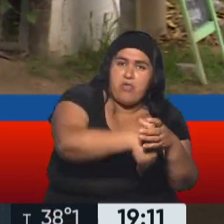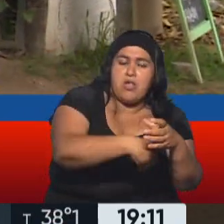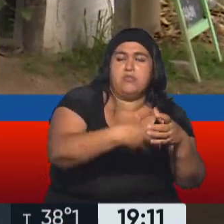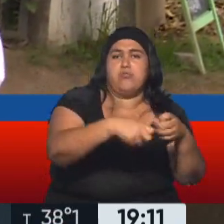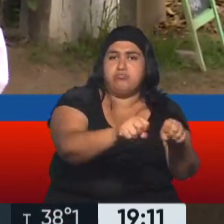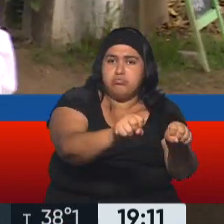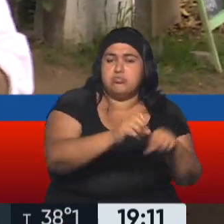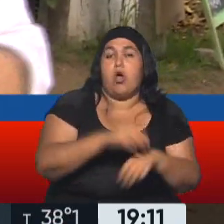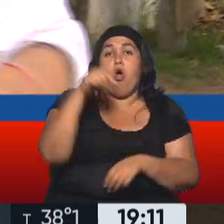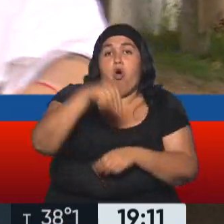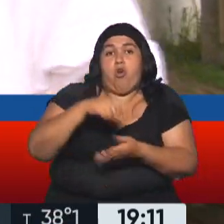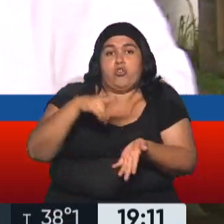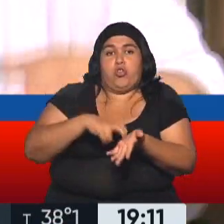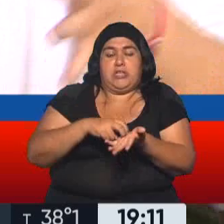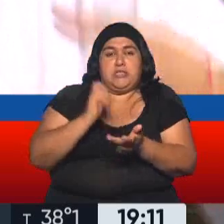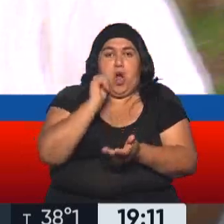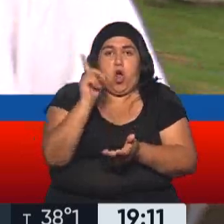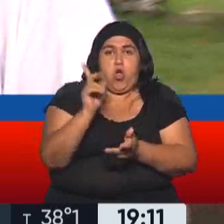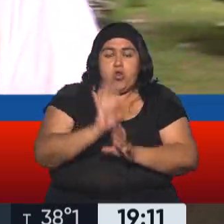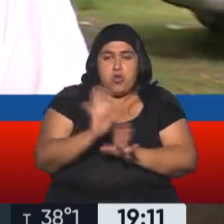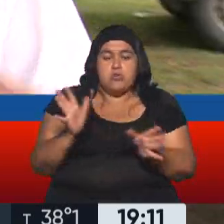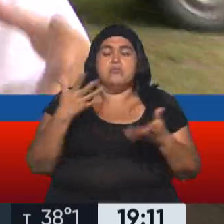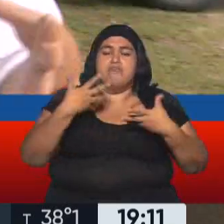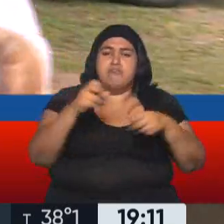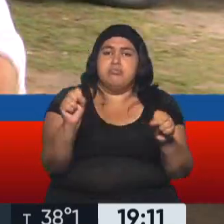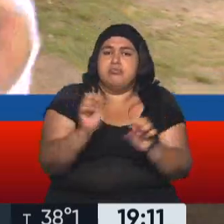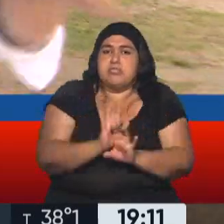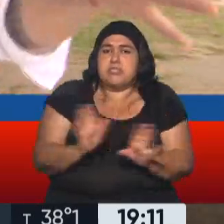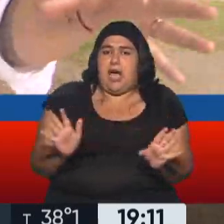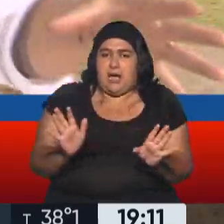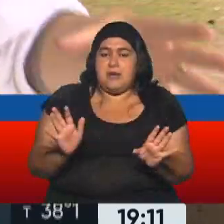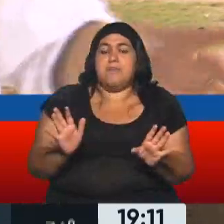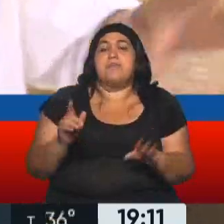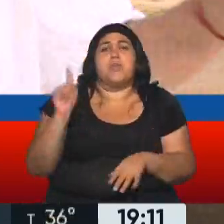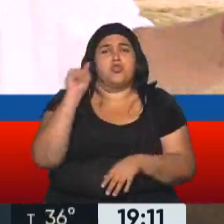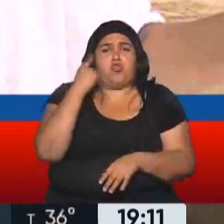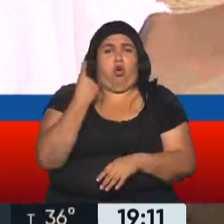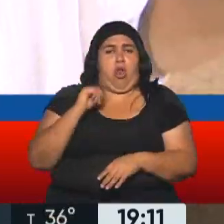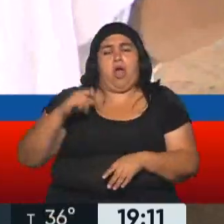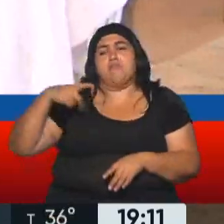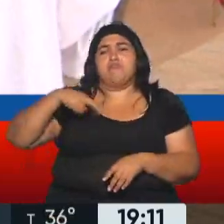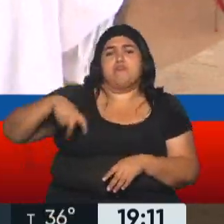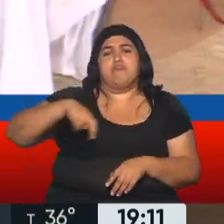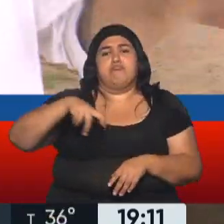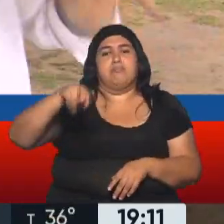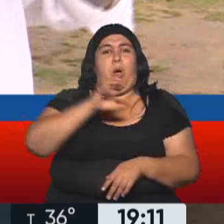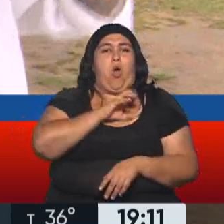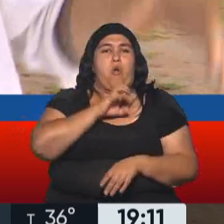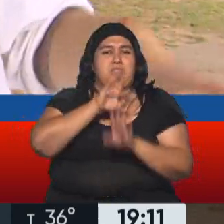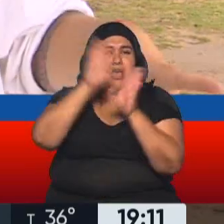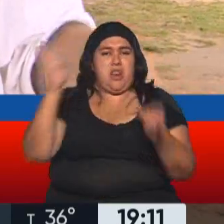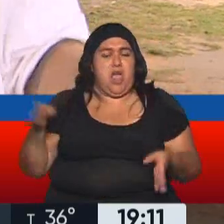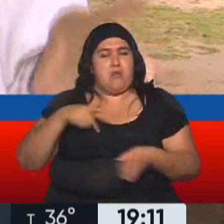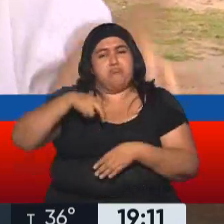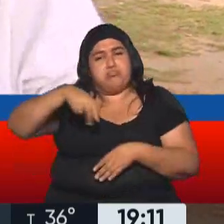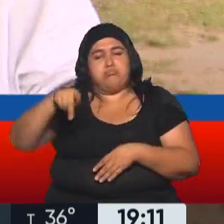hoy se conoce la noticia de que fue encontrada, en realidad apareció, porque presuntamente se entregó ella sola, caminando hacia el estacamento policial junto a